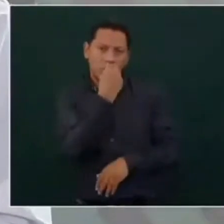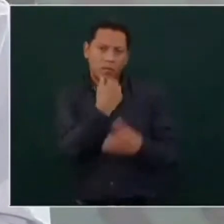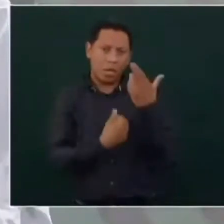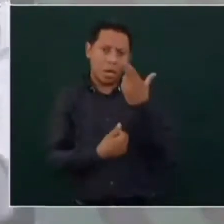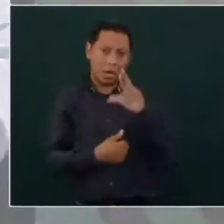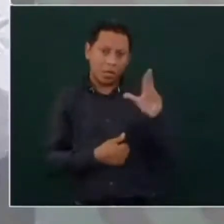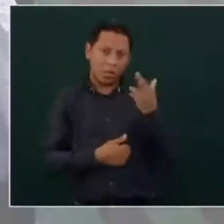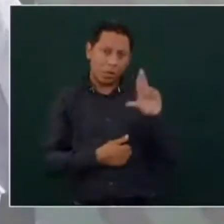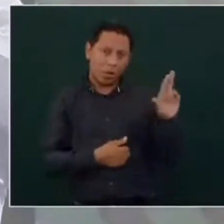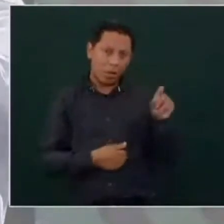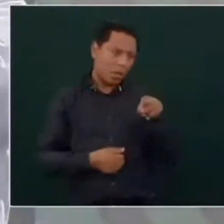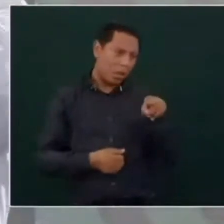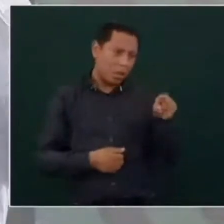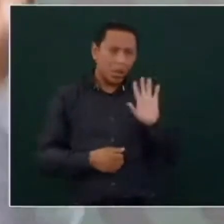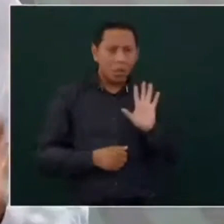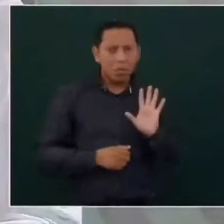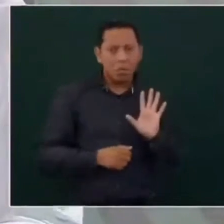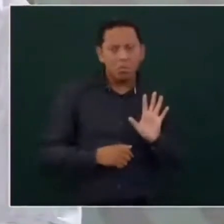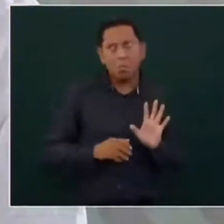Tampoco